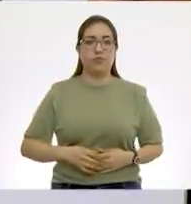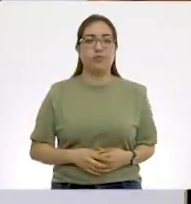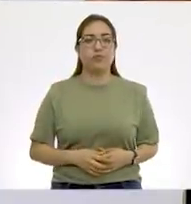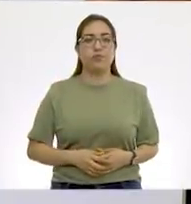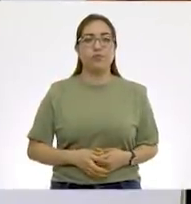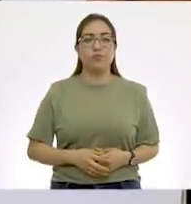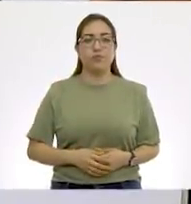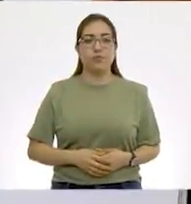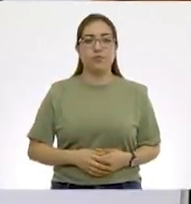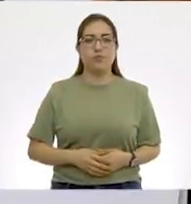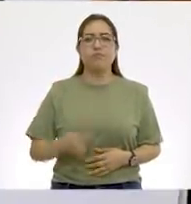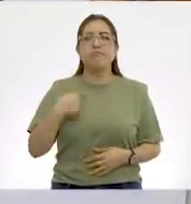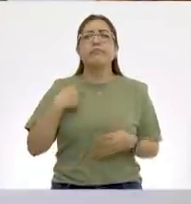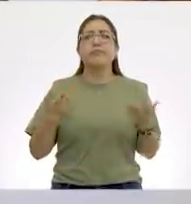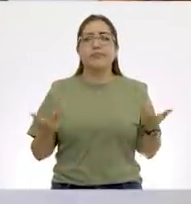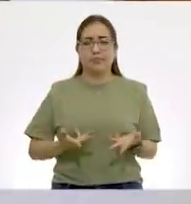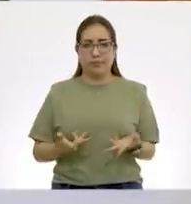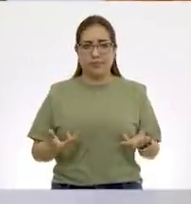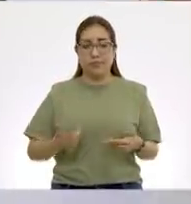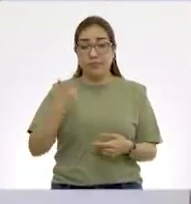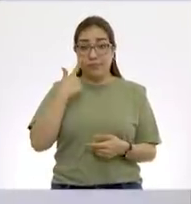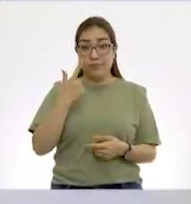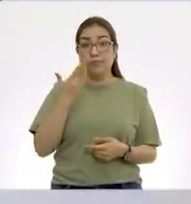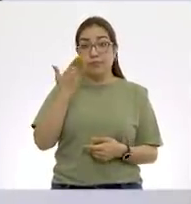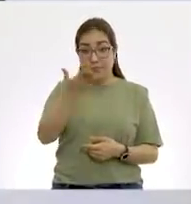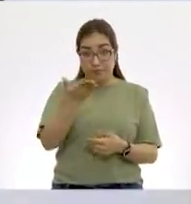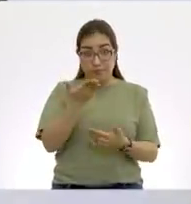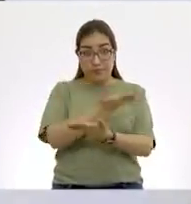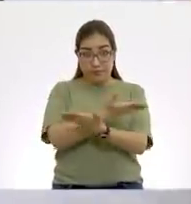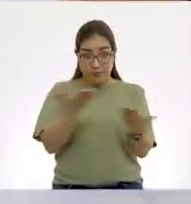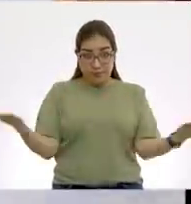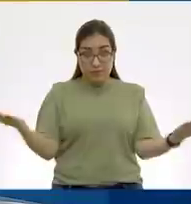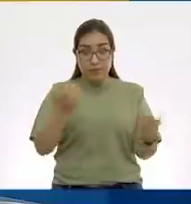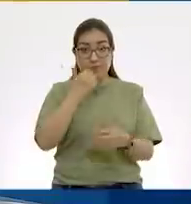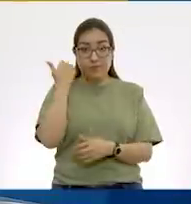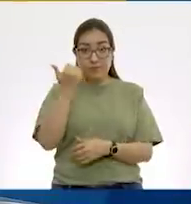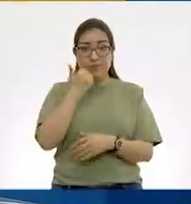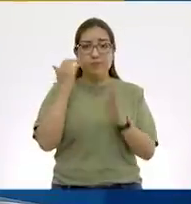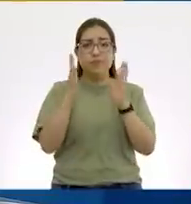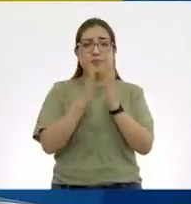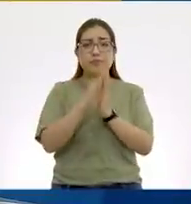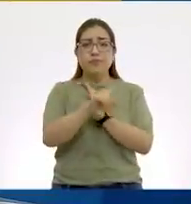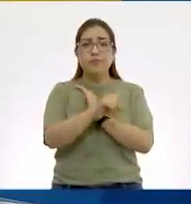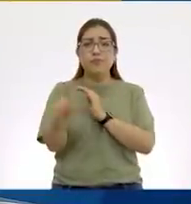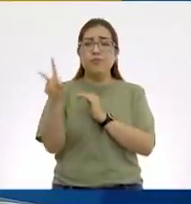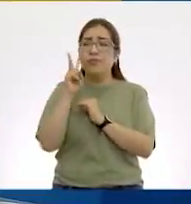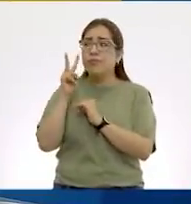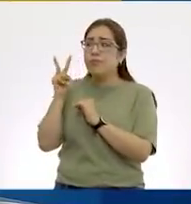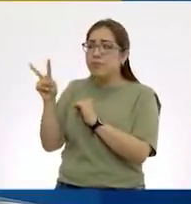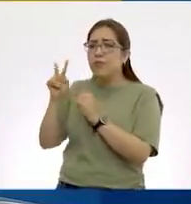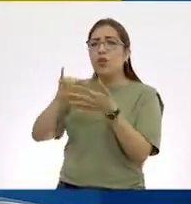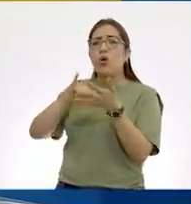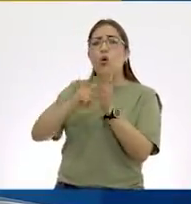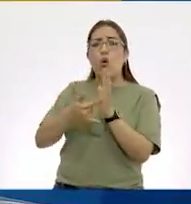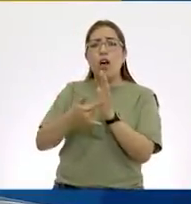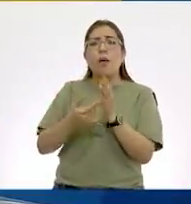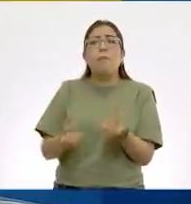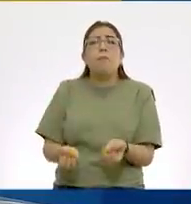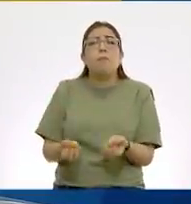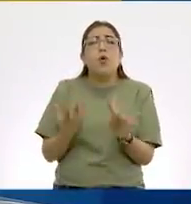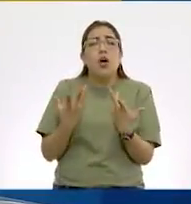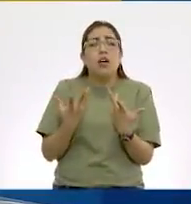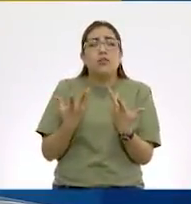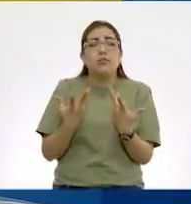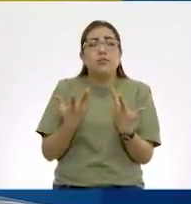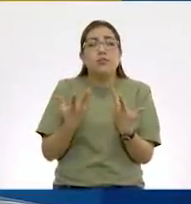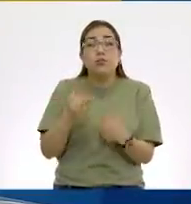Bien. Lo que voy a hacer, y aquí voy a pedirle a nuestros alumnos en casa, es que observen la hora que yo voy a marcar con estas amanecillas,